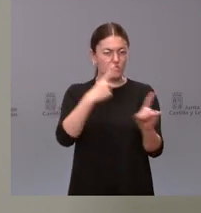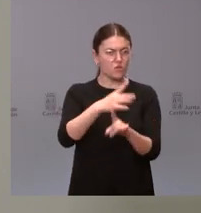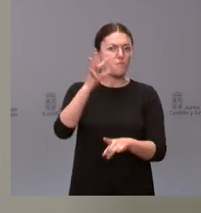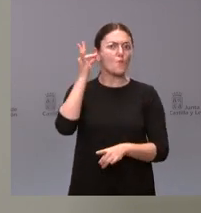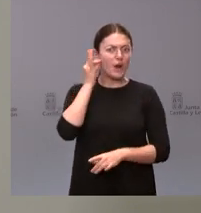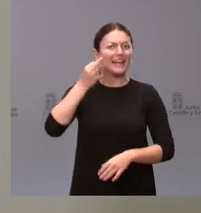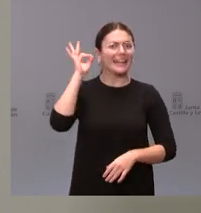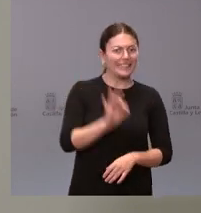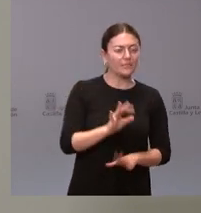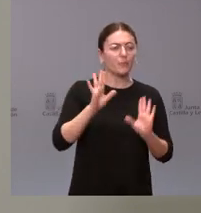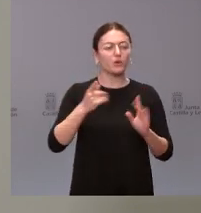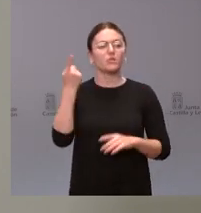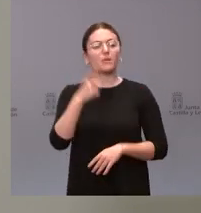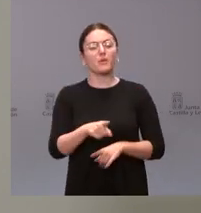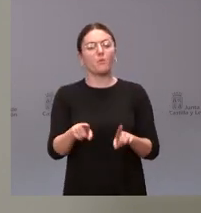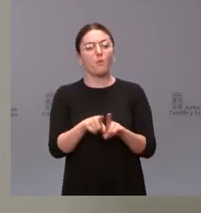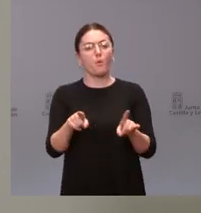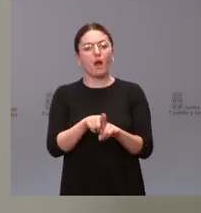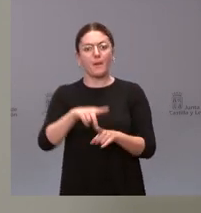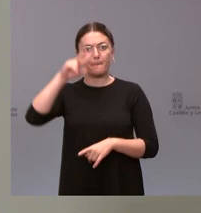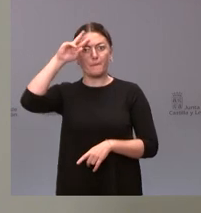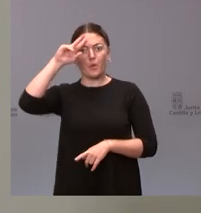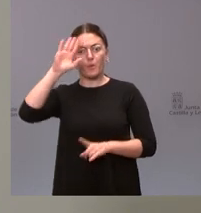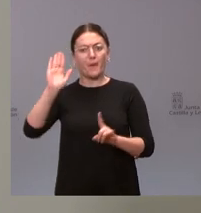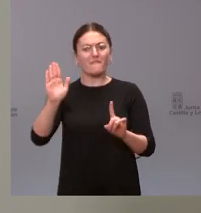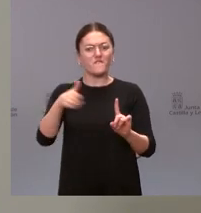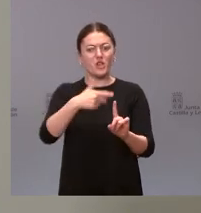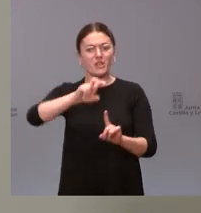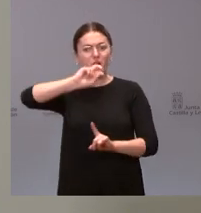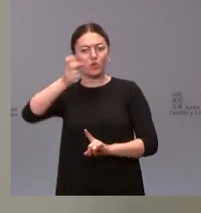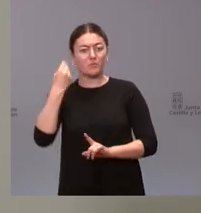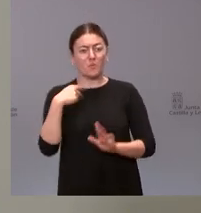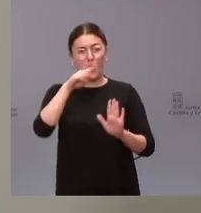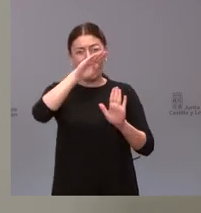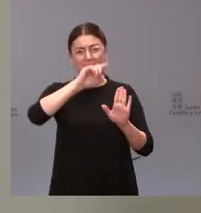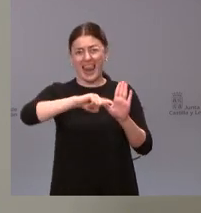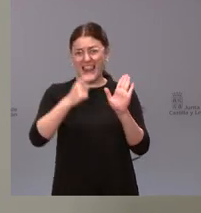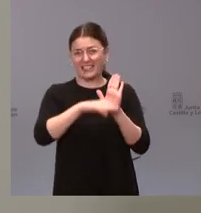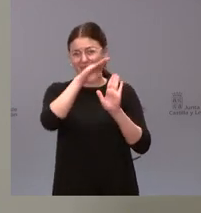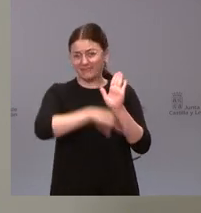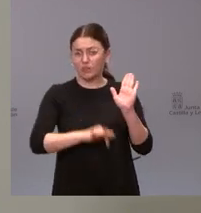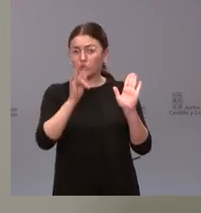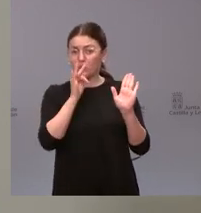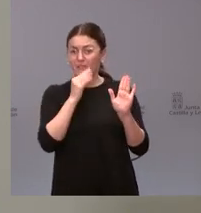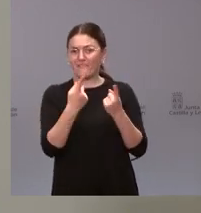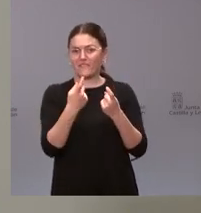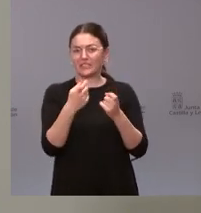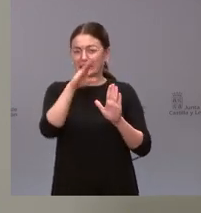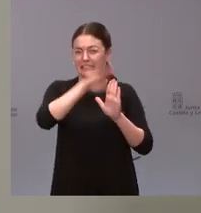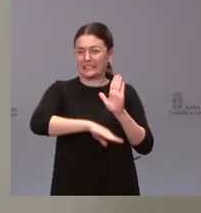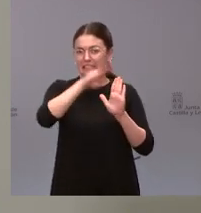nos preocupa y que no está suficientemente regulada en la legislación y por tanto nosotros también queremos regular la protección